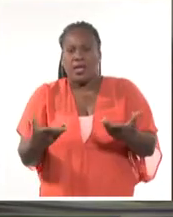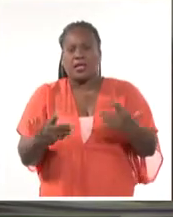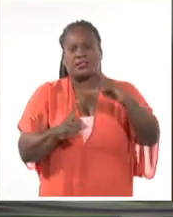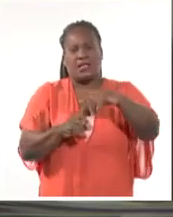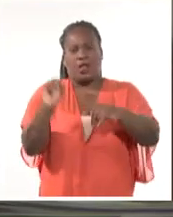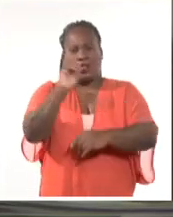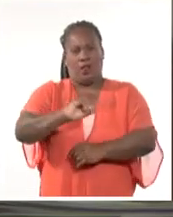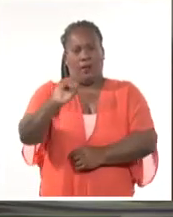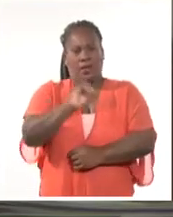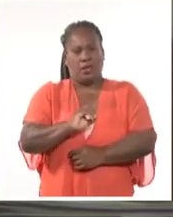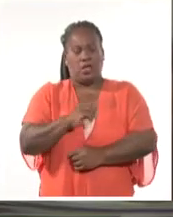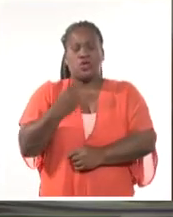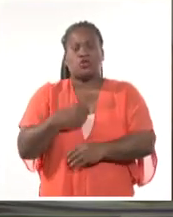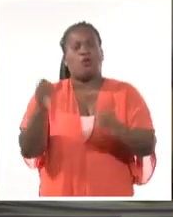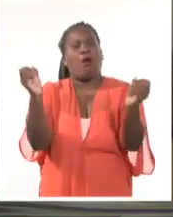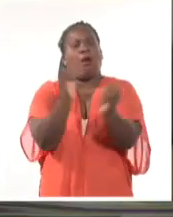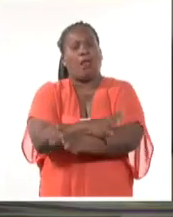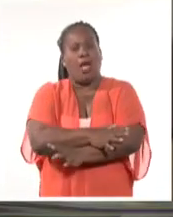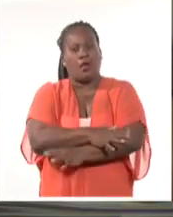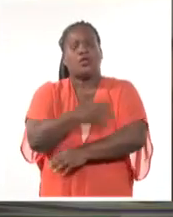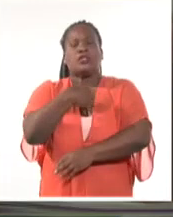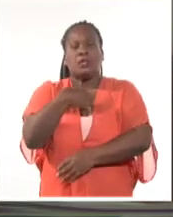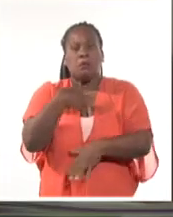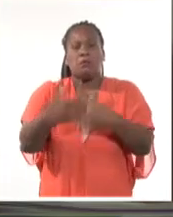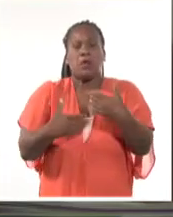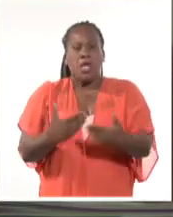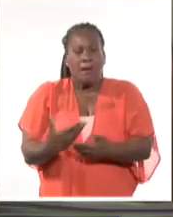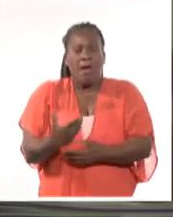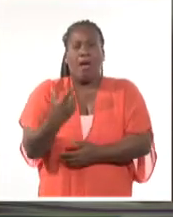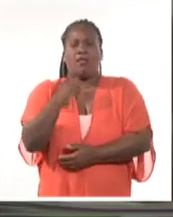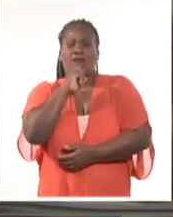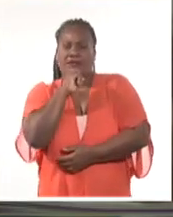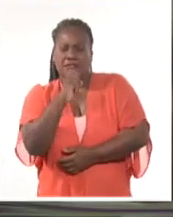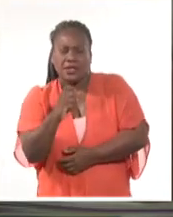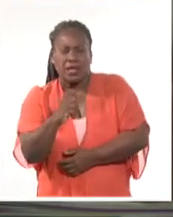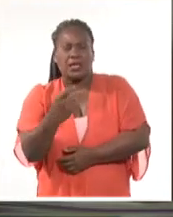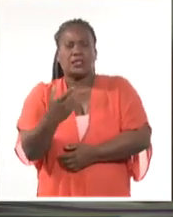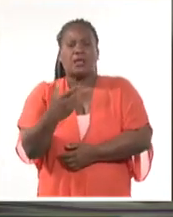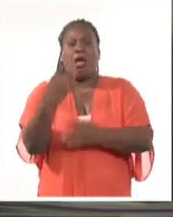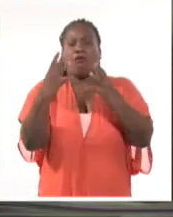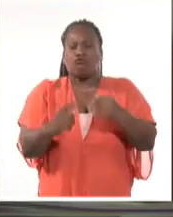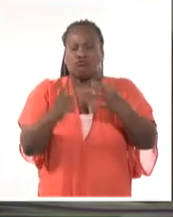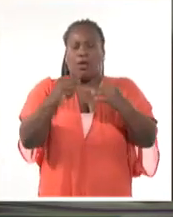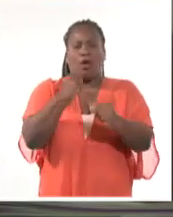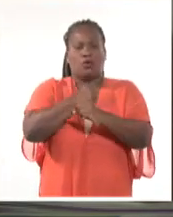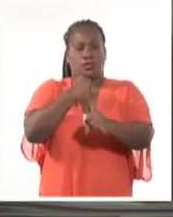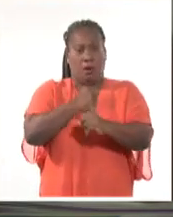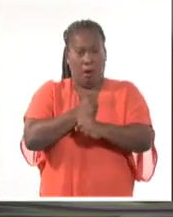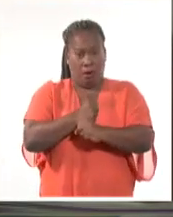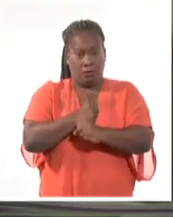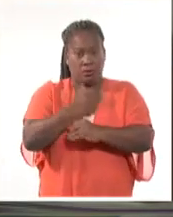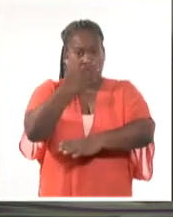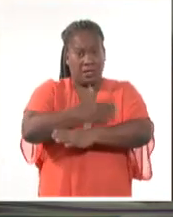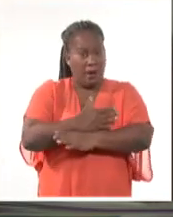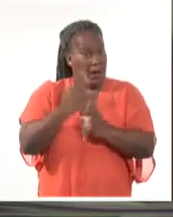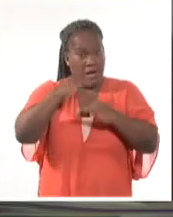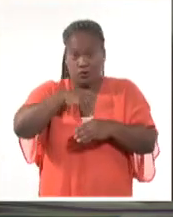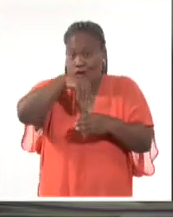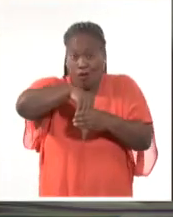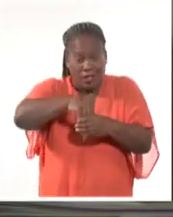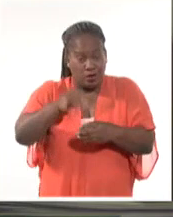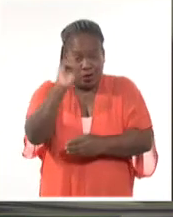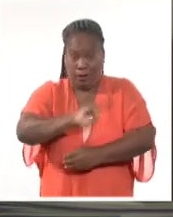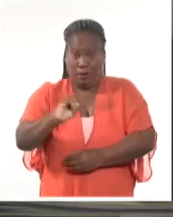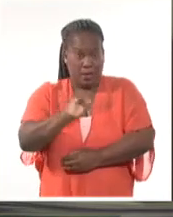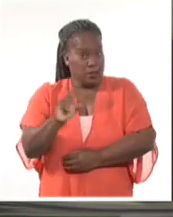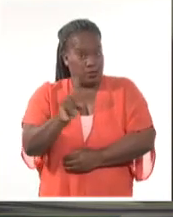Y tenemos que ser transparentes. Hay problemas de eficiencia, hay problemas de resultados de trabajo, de trabas que no son del ordenamiento, ni